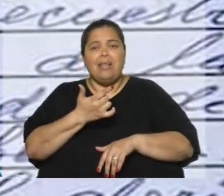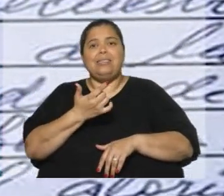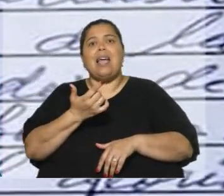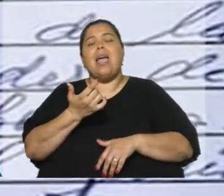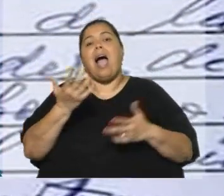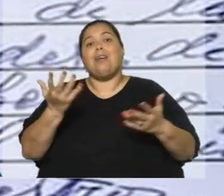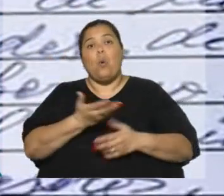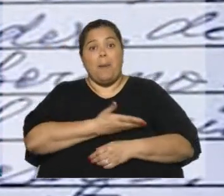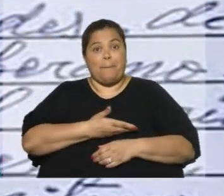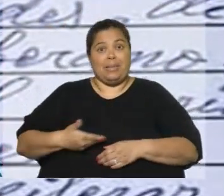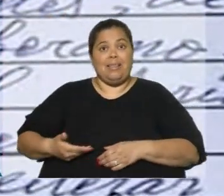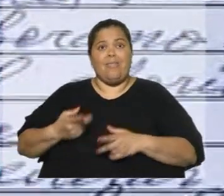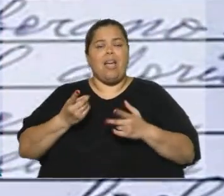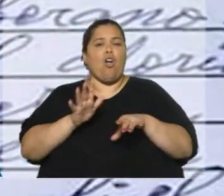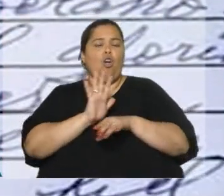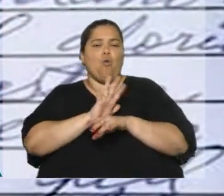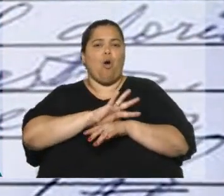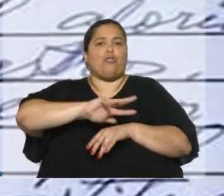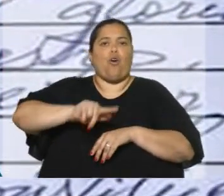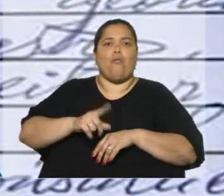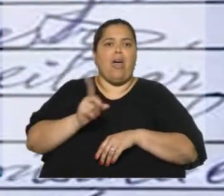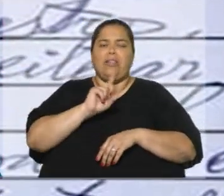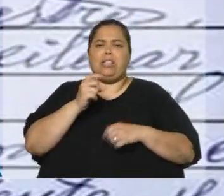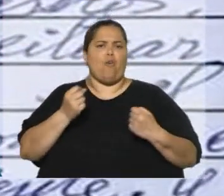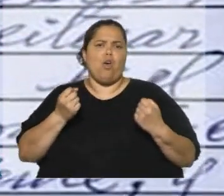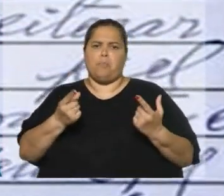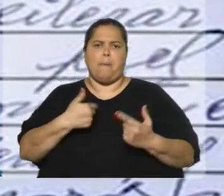presidente, asegura que no cederá su mandato ni abandonará sus funciones.